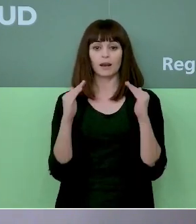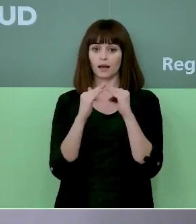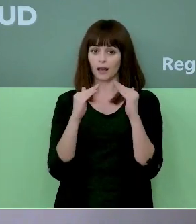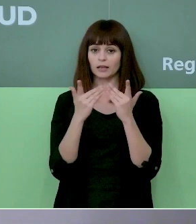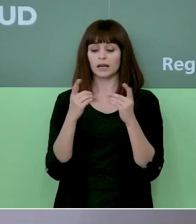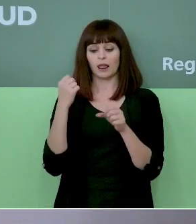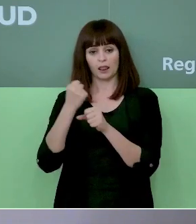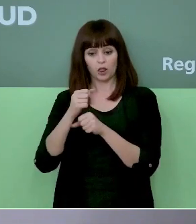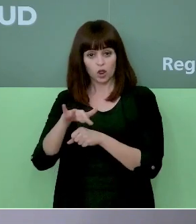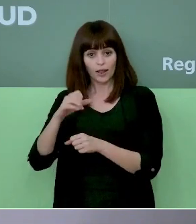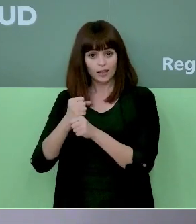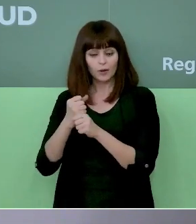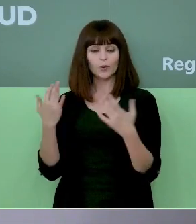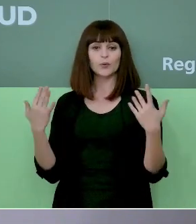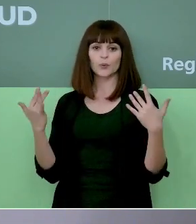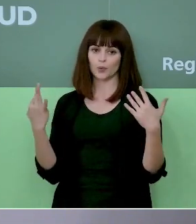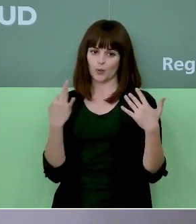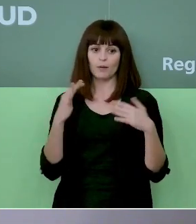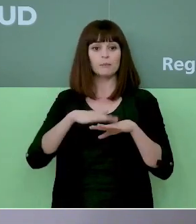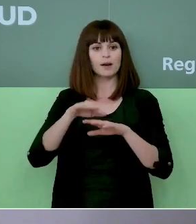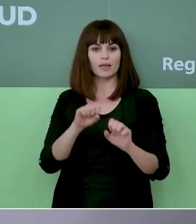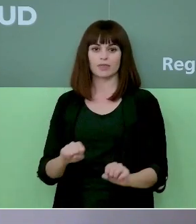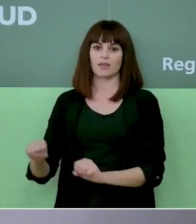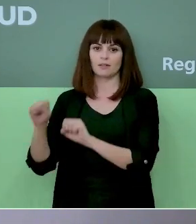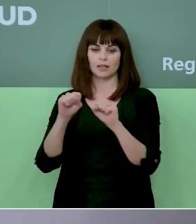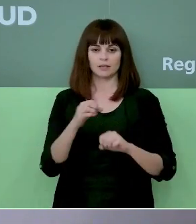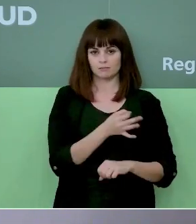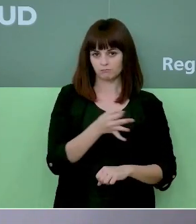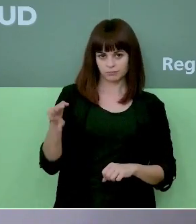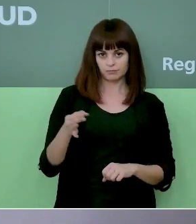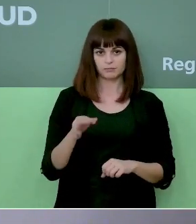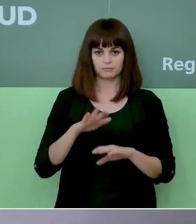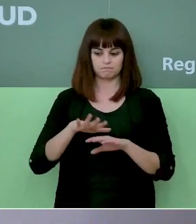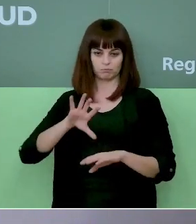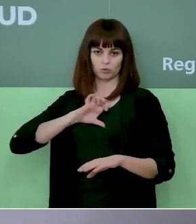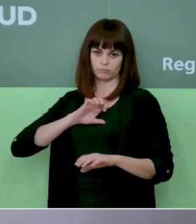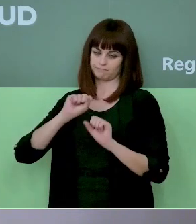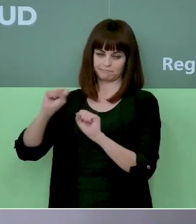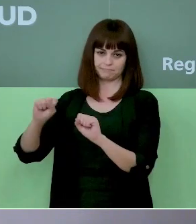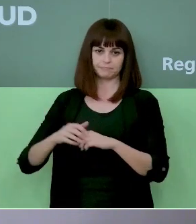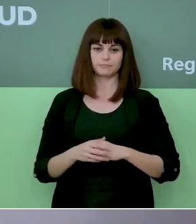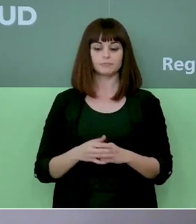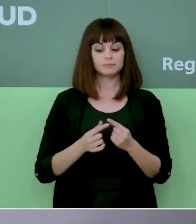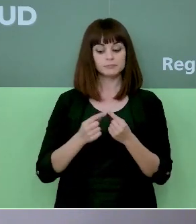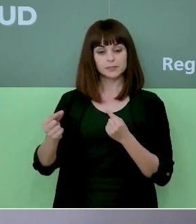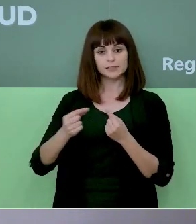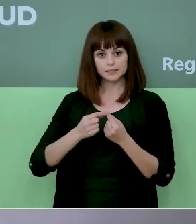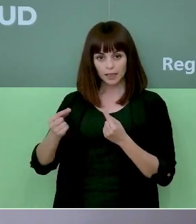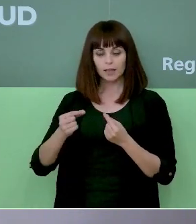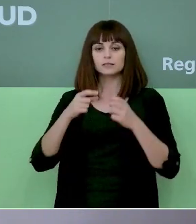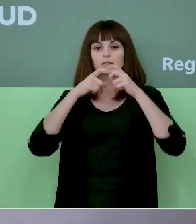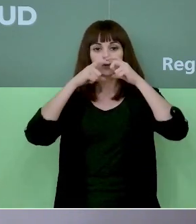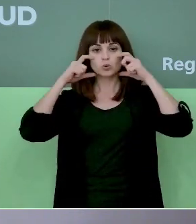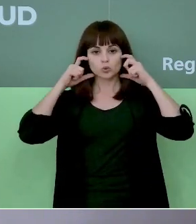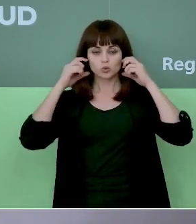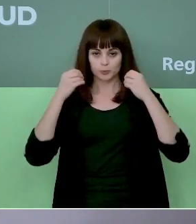locales de trabajo. Pues así se estará defendiendo y de una forma efectiva el posible contagio. La distancia de seguridad, el correcto uso de